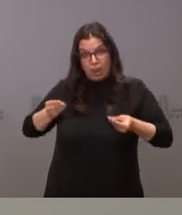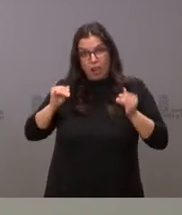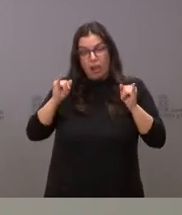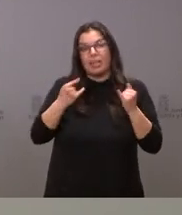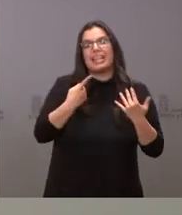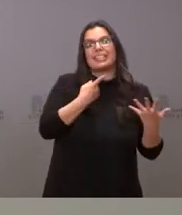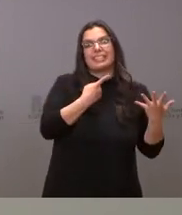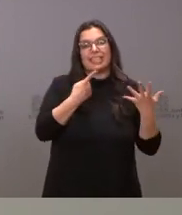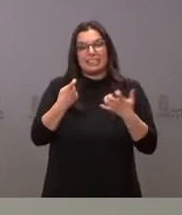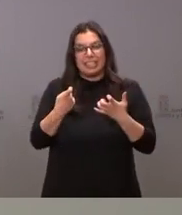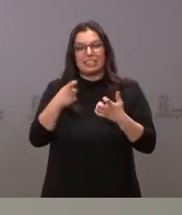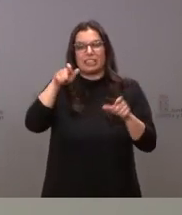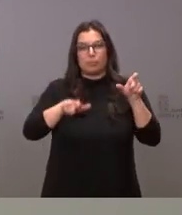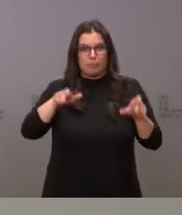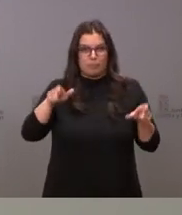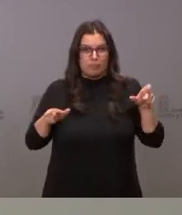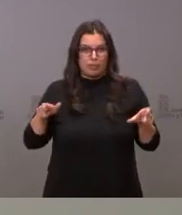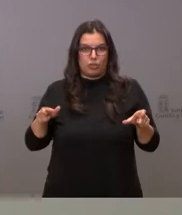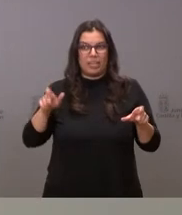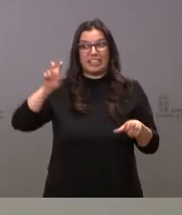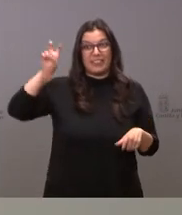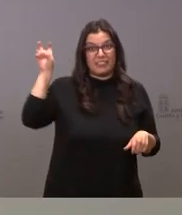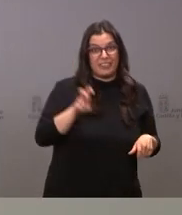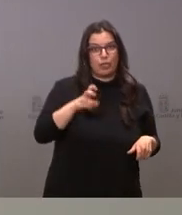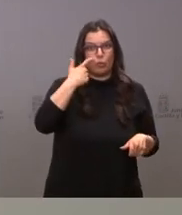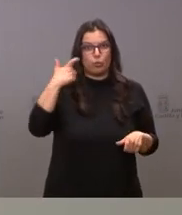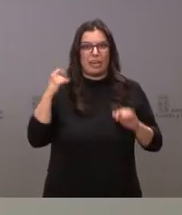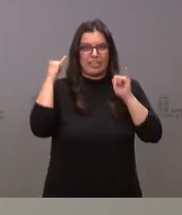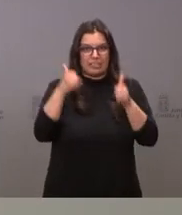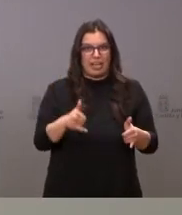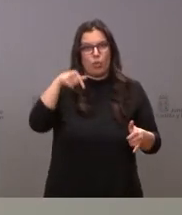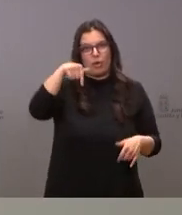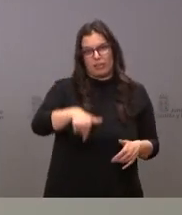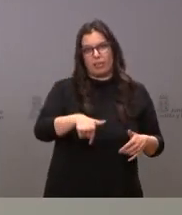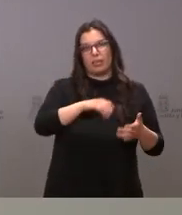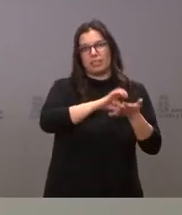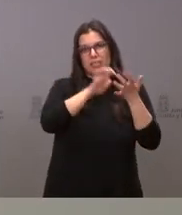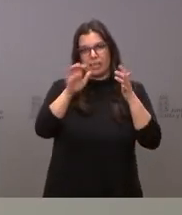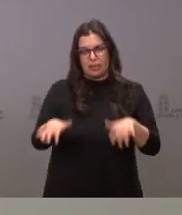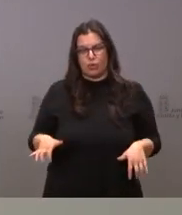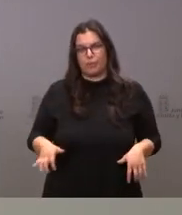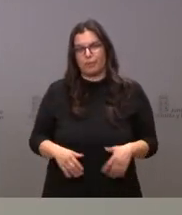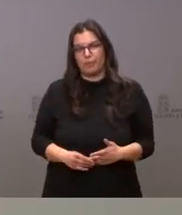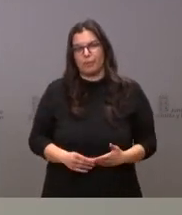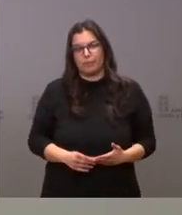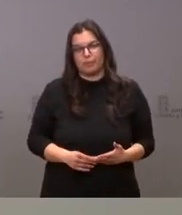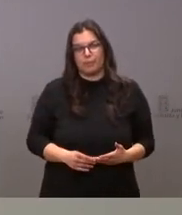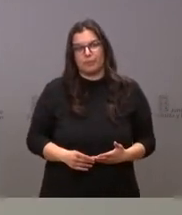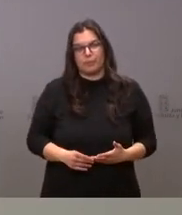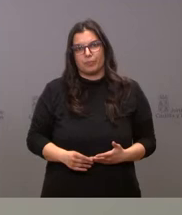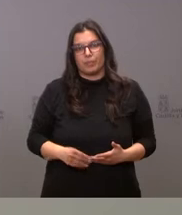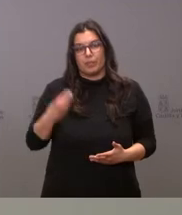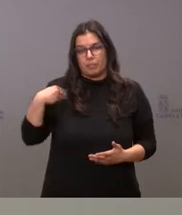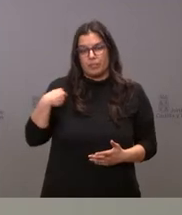las personas procedentes de Ucrania que están entre nosotros con esta condición